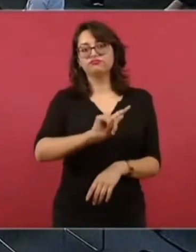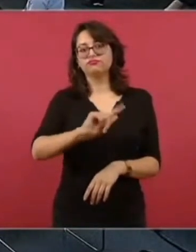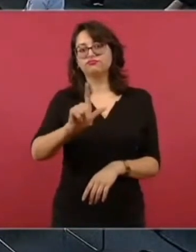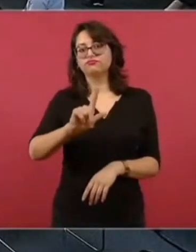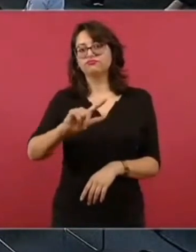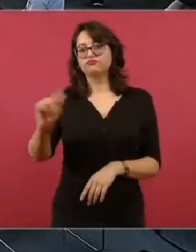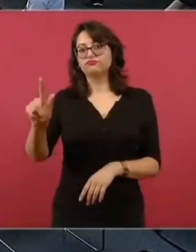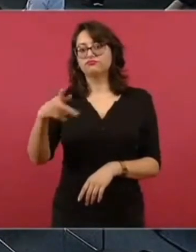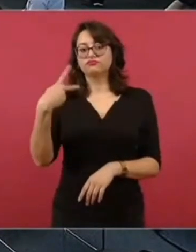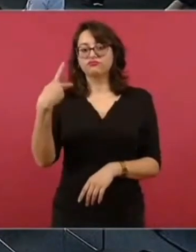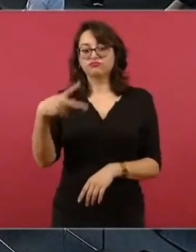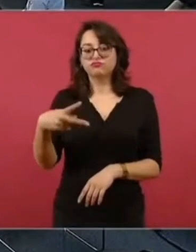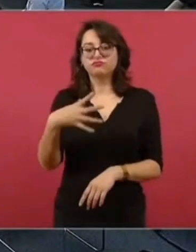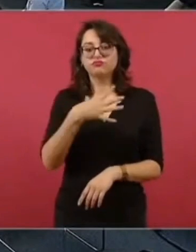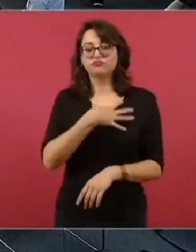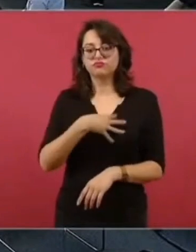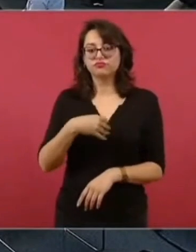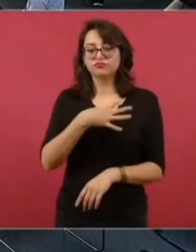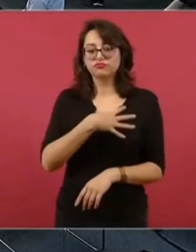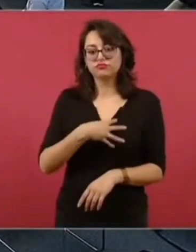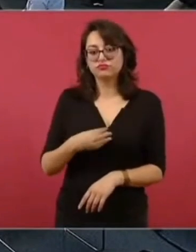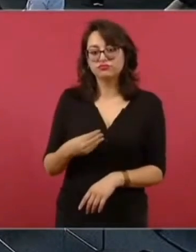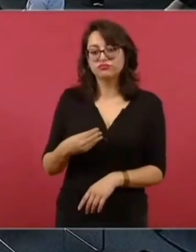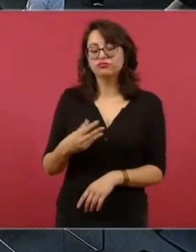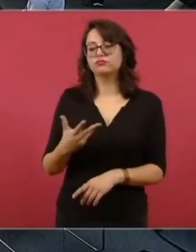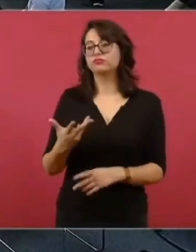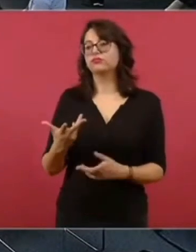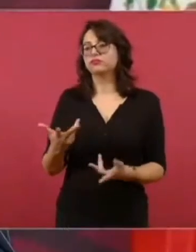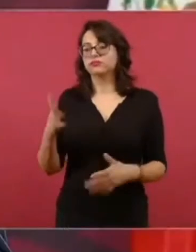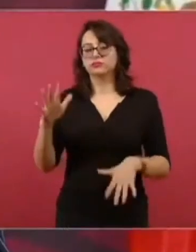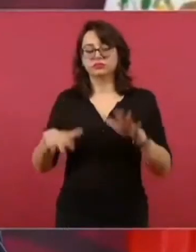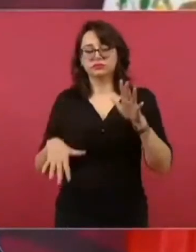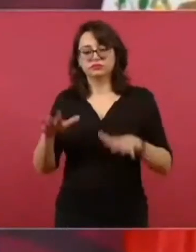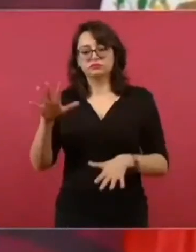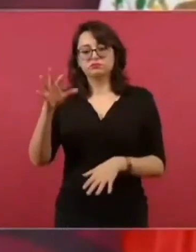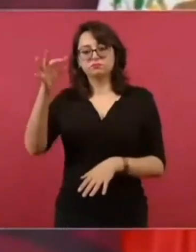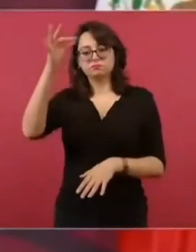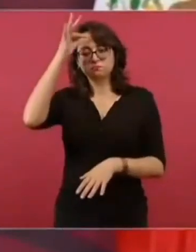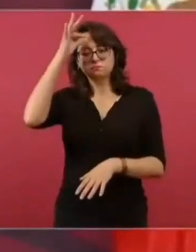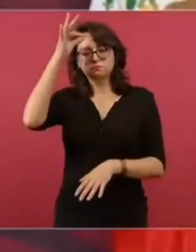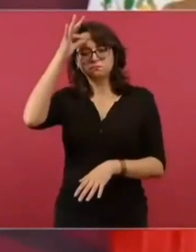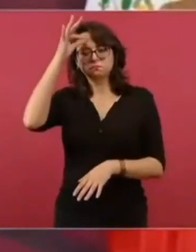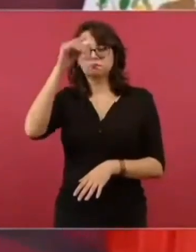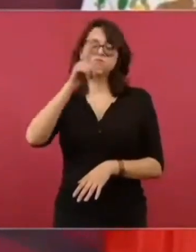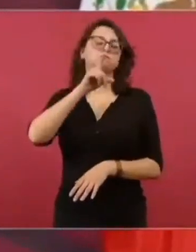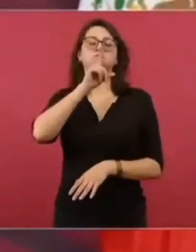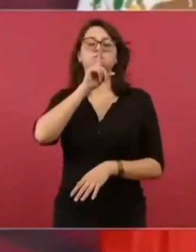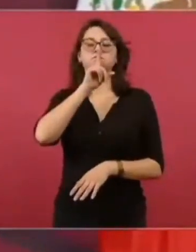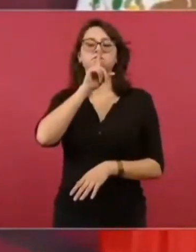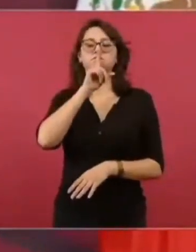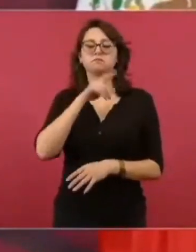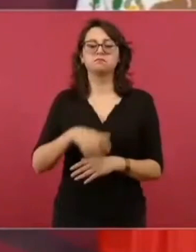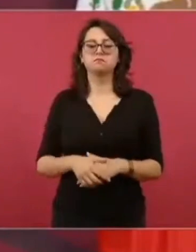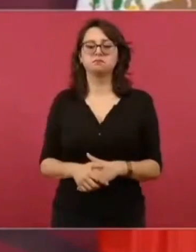tan tontos como piensa el vecino